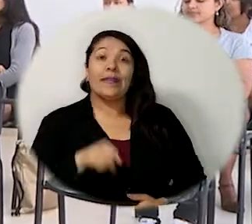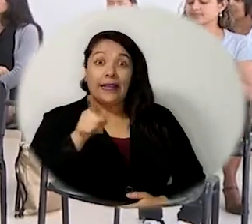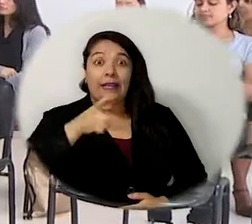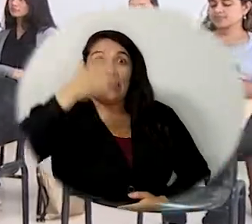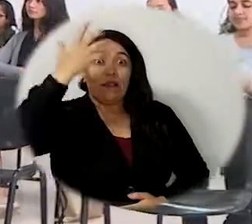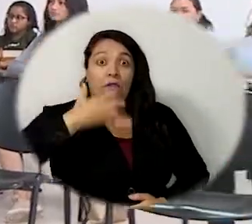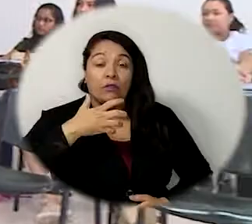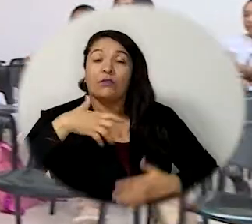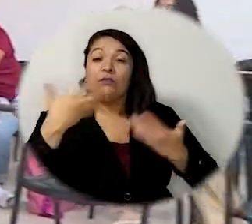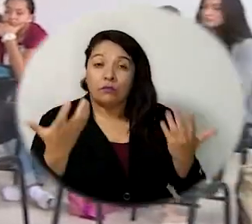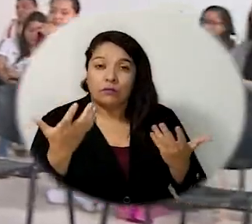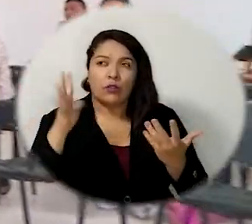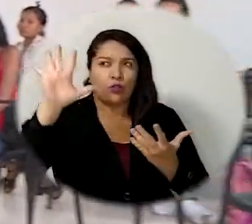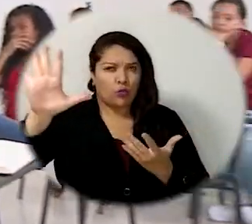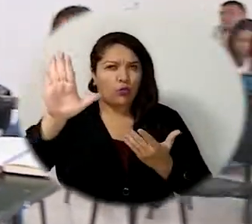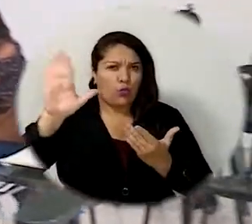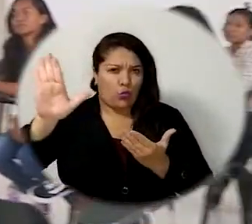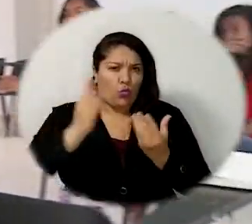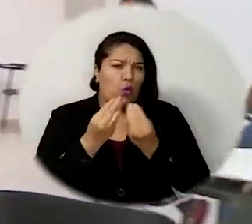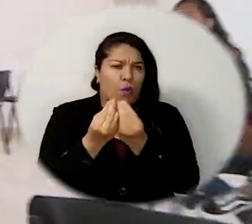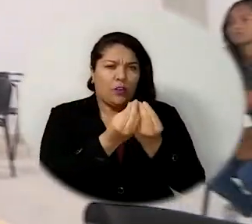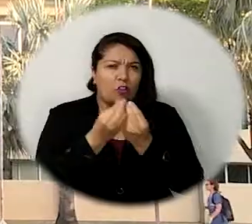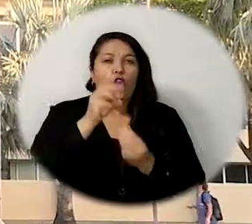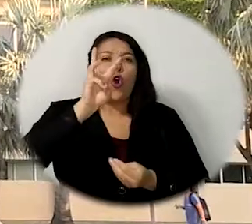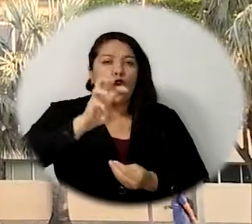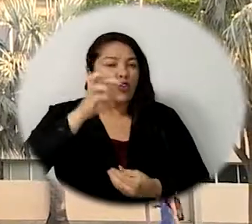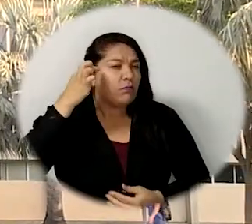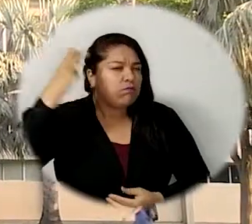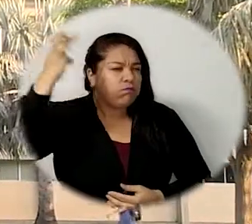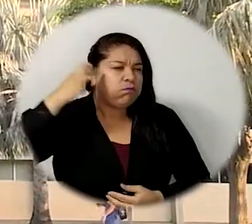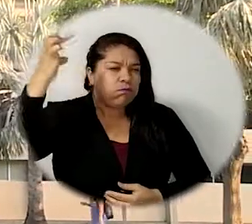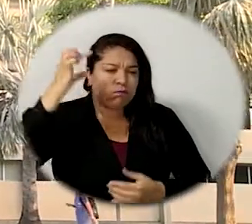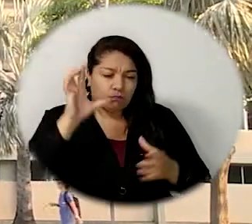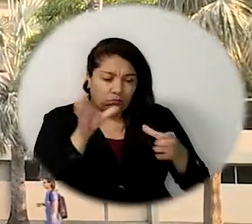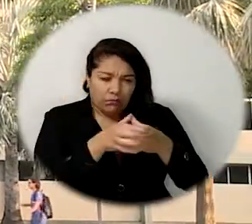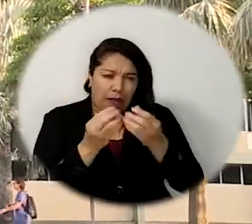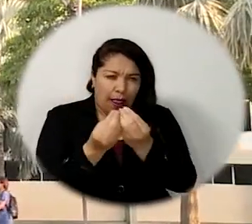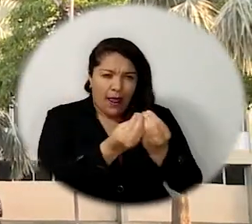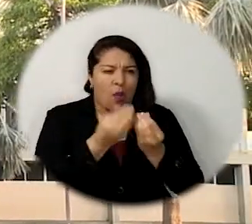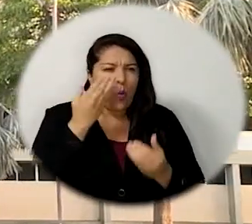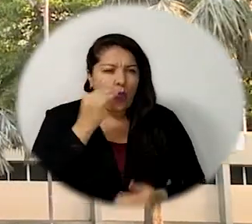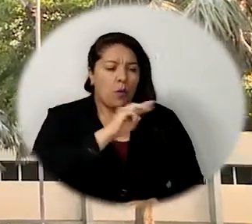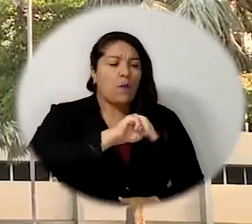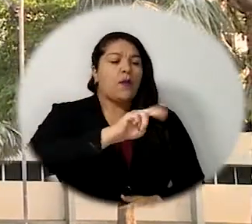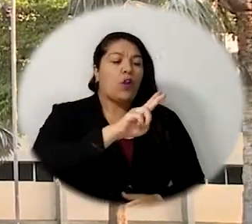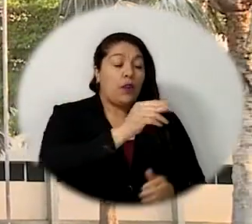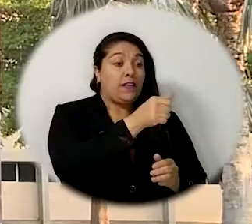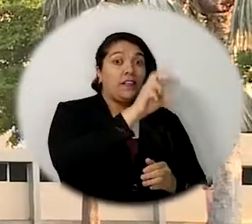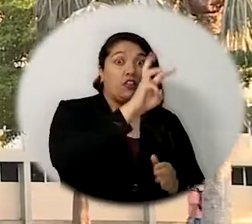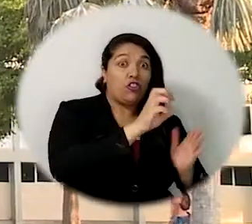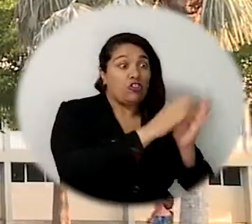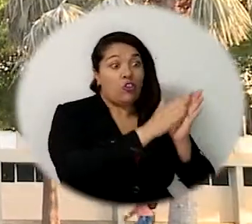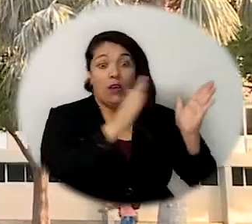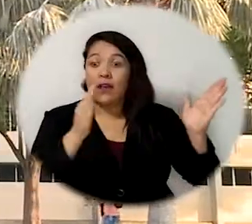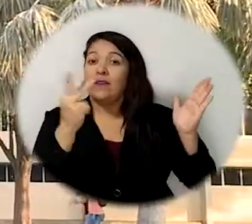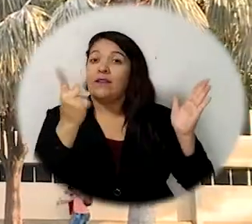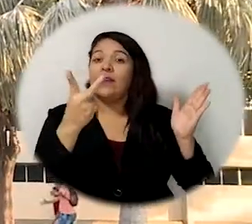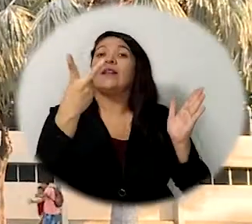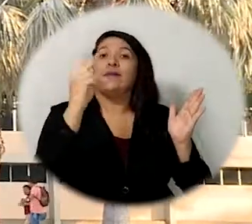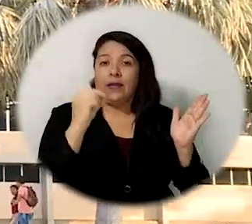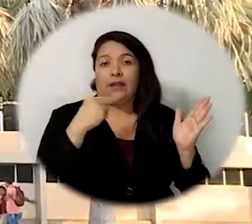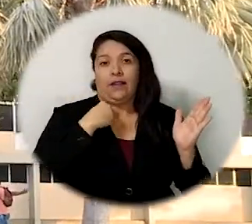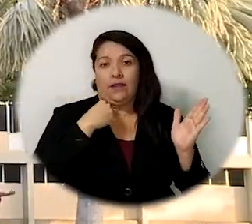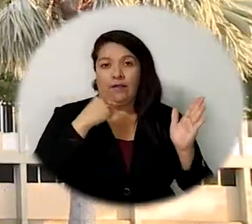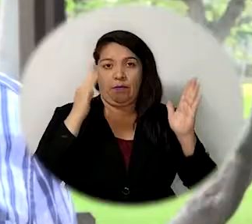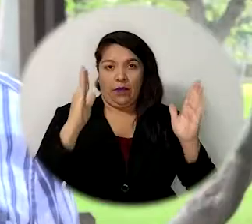evaluación que será realizada por una comisión de ocho pares académicos tendrá lugar el próximo miércoles 18 hasta el viernes